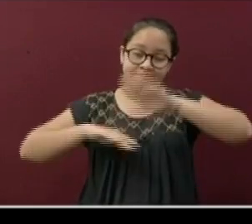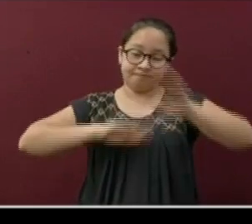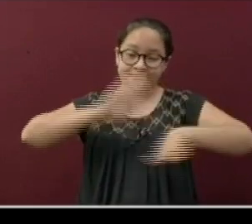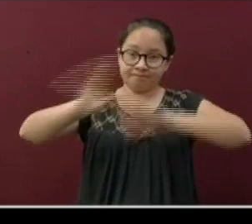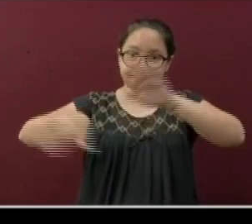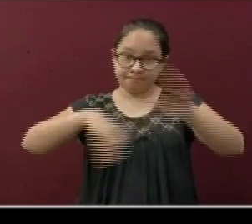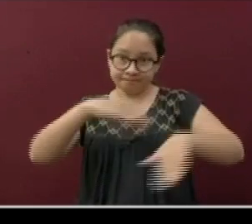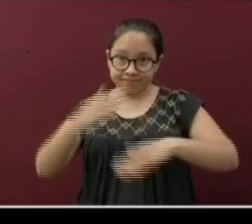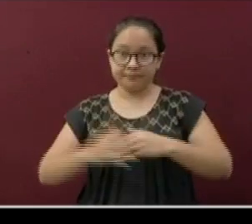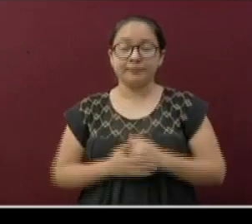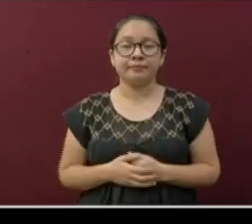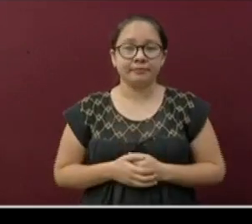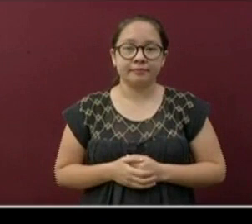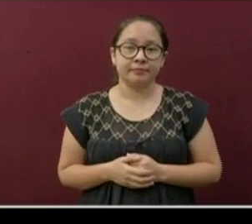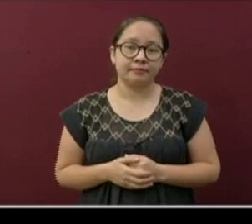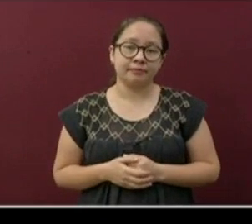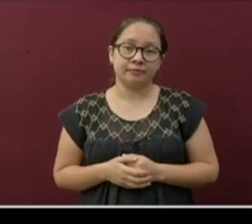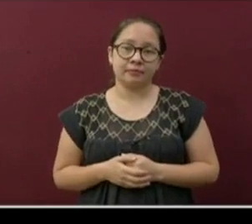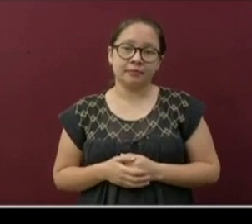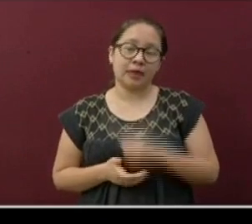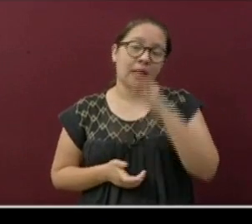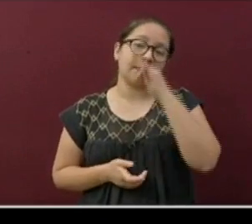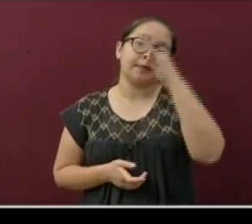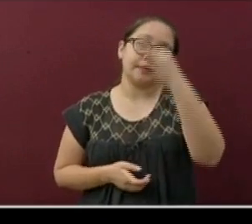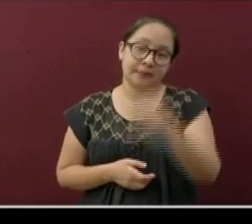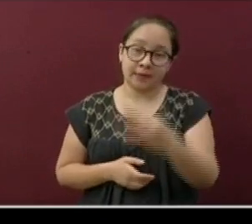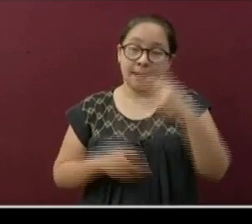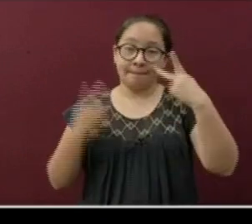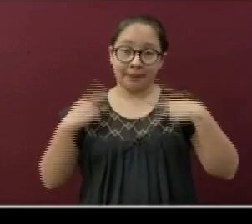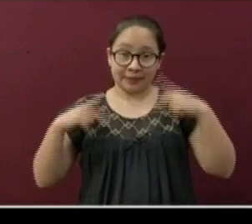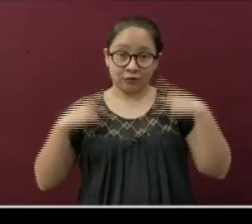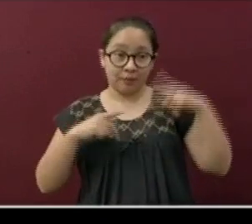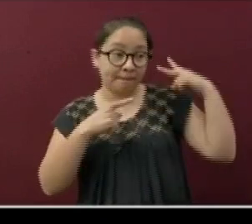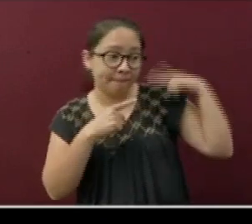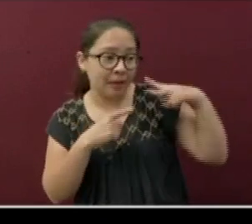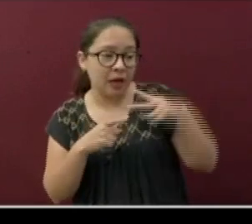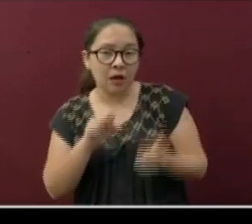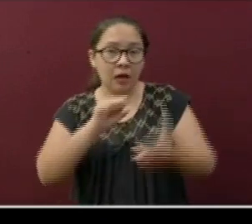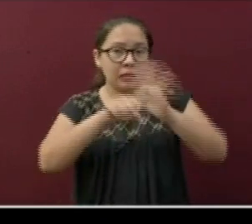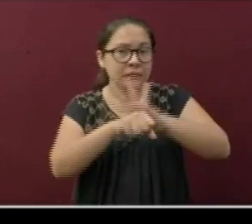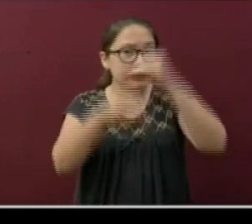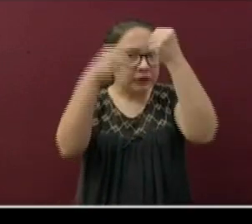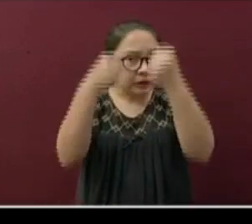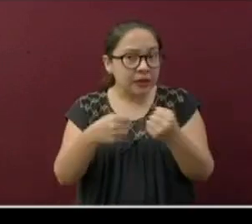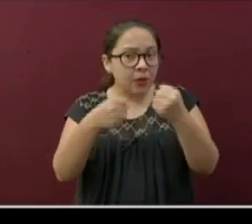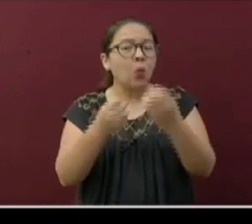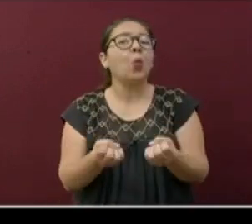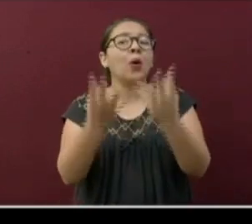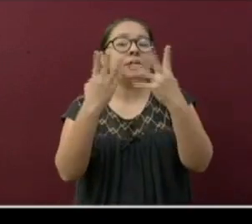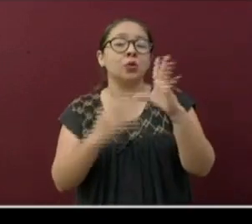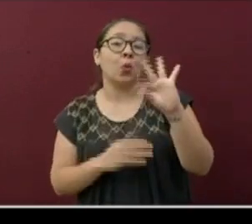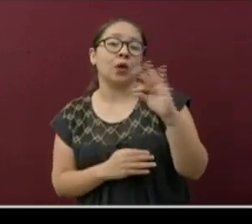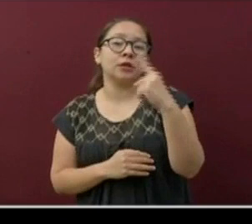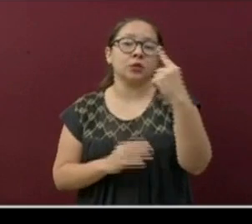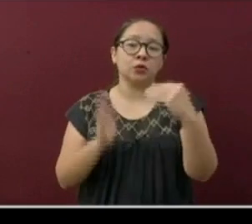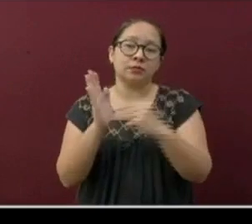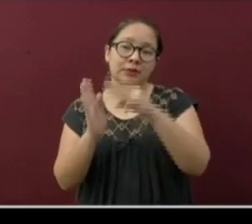Les comento también que los enfermos confirmados a COVID-19 suman 41